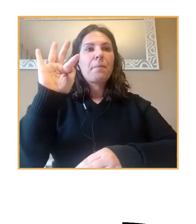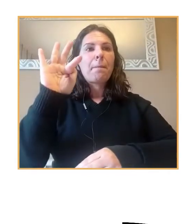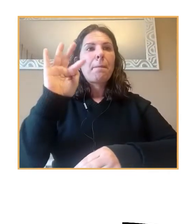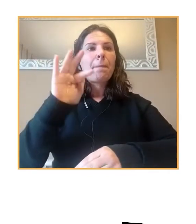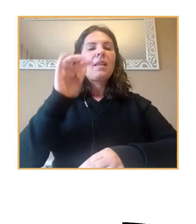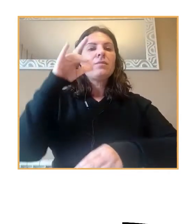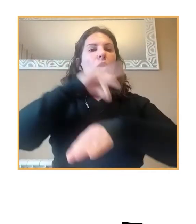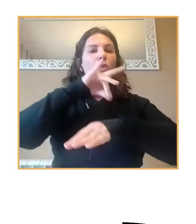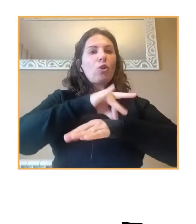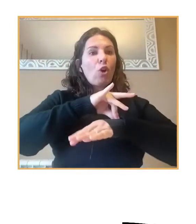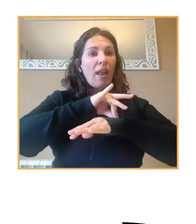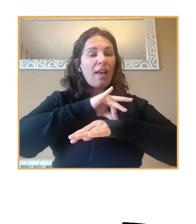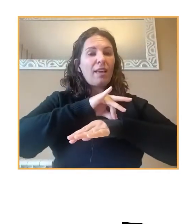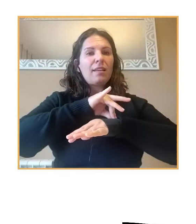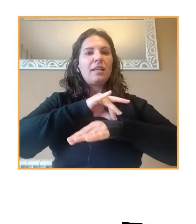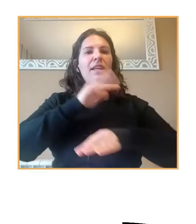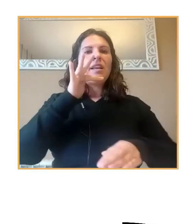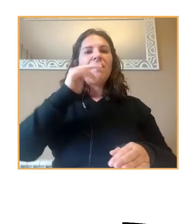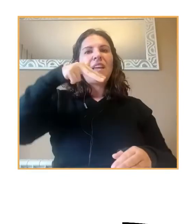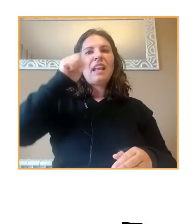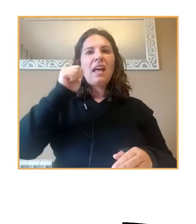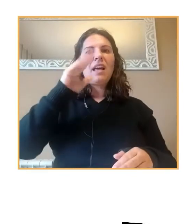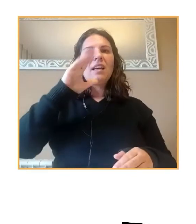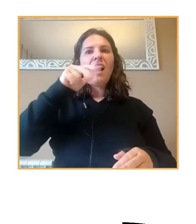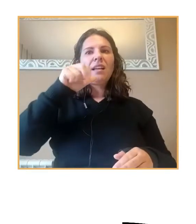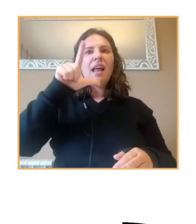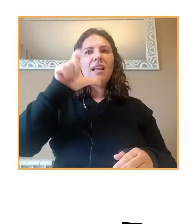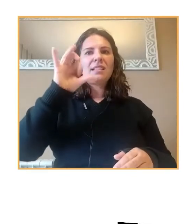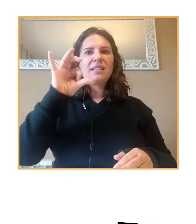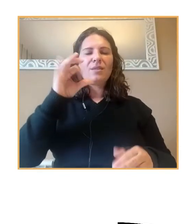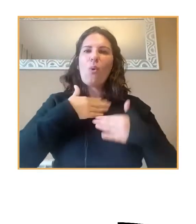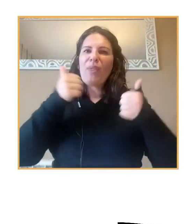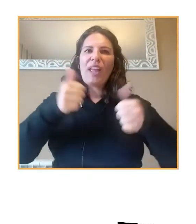doctora Fina Canals, cuando quieras.